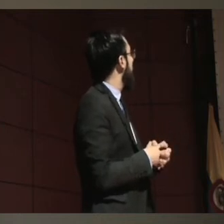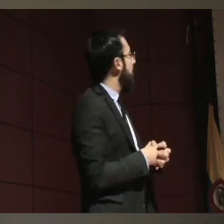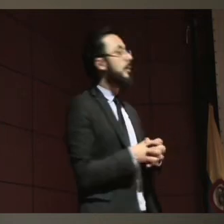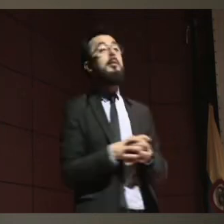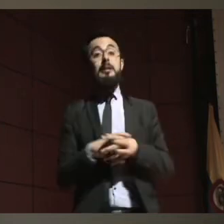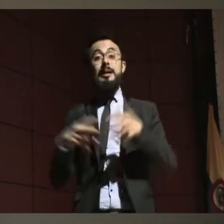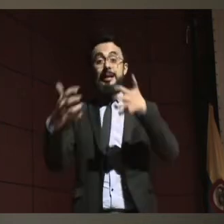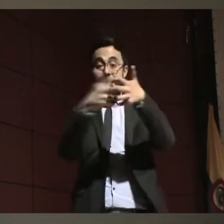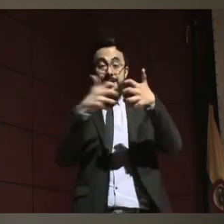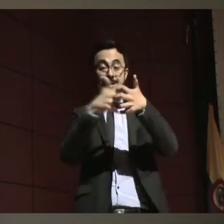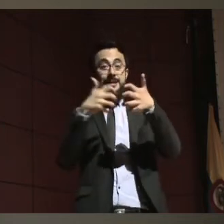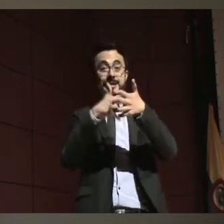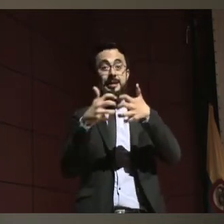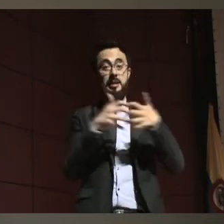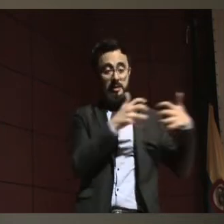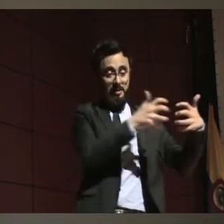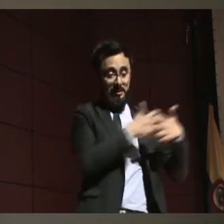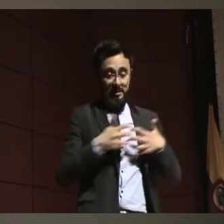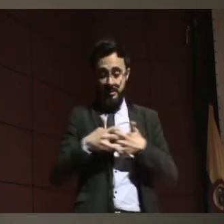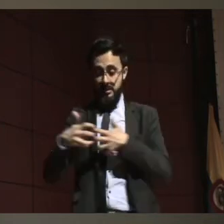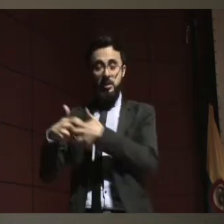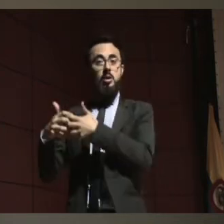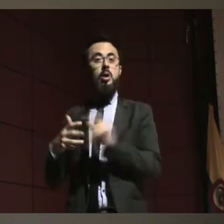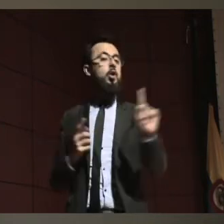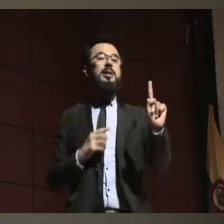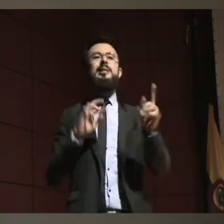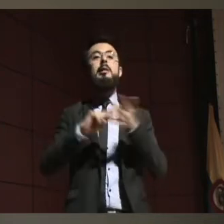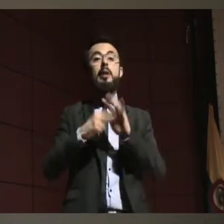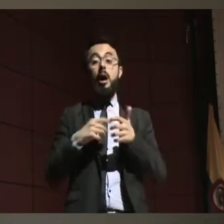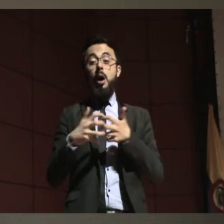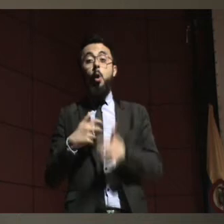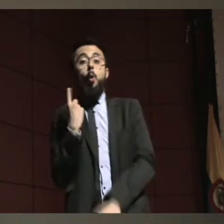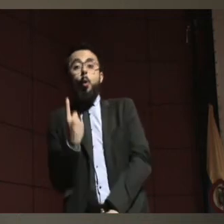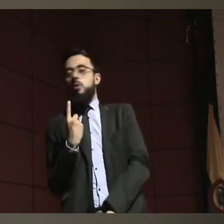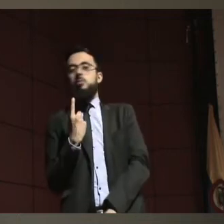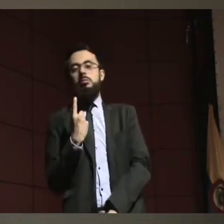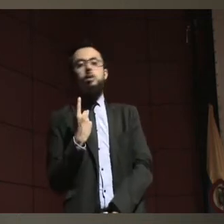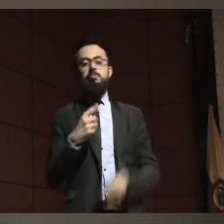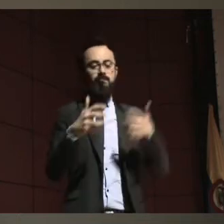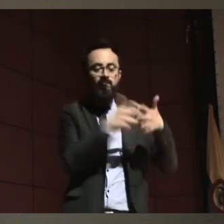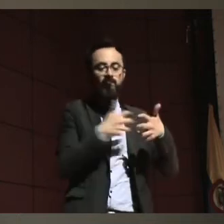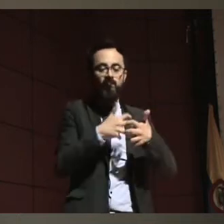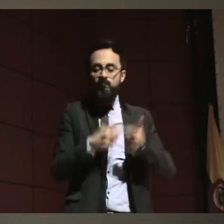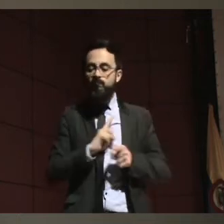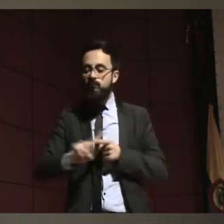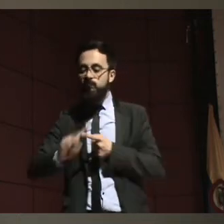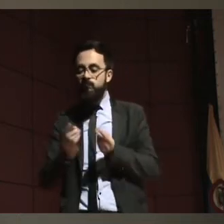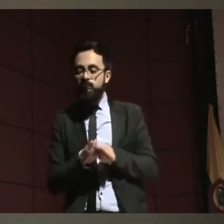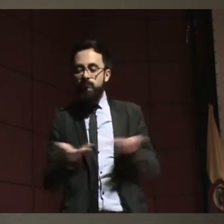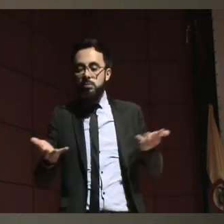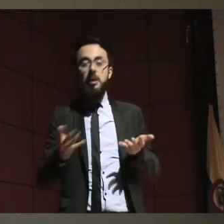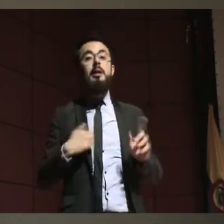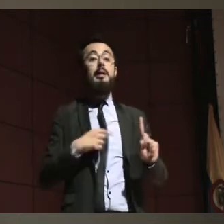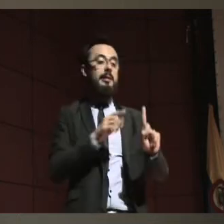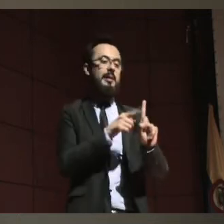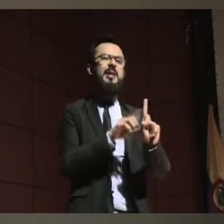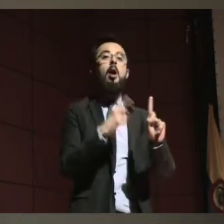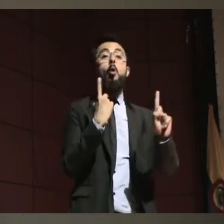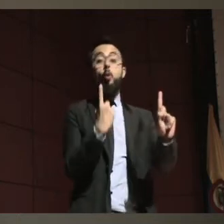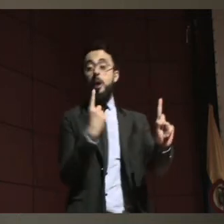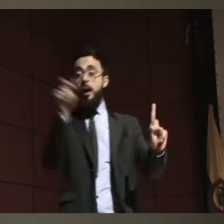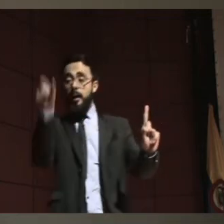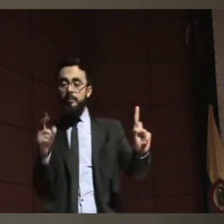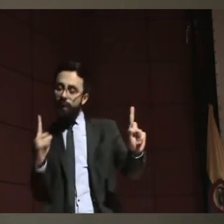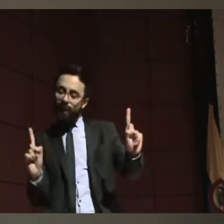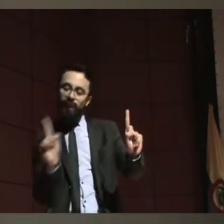únicamente a una persona que pueda darle un apoyo a otra. Ya sea una persona que sea cercana o